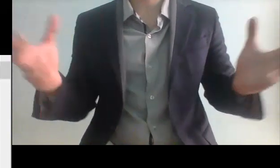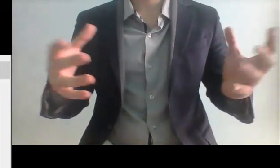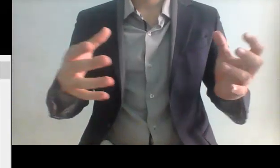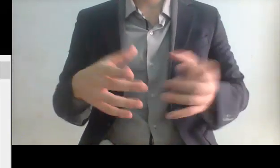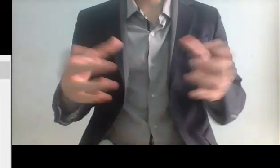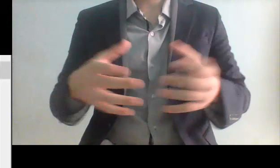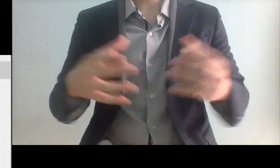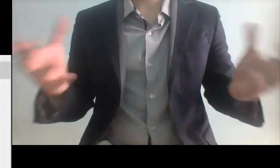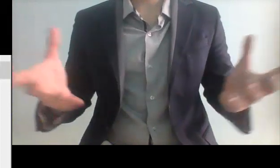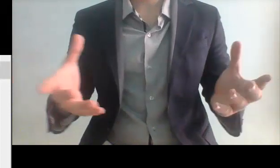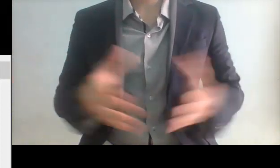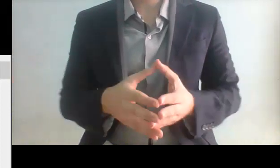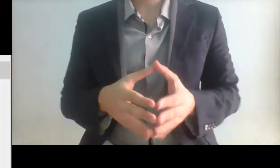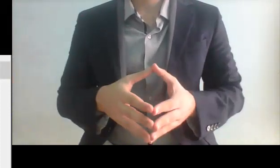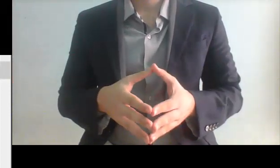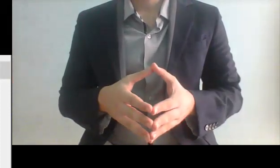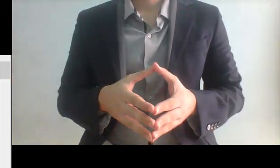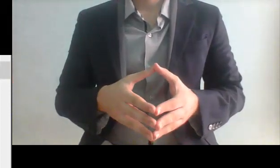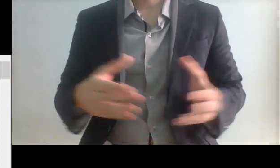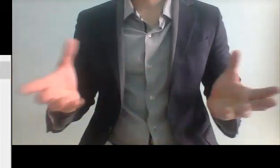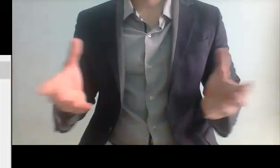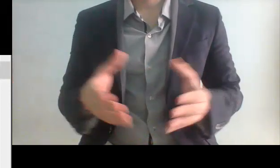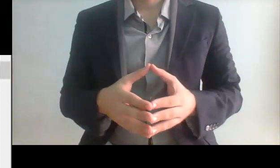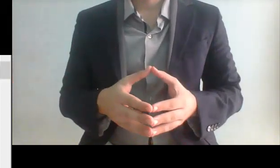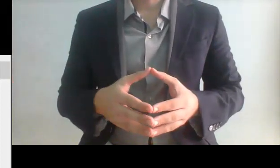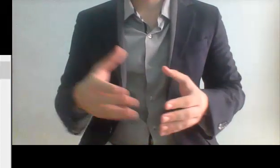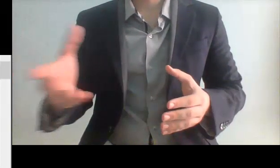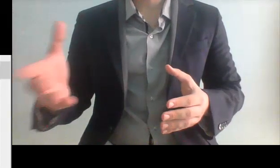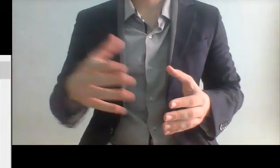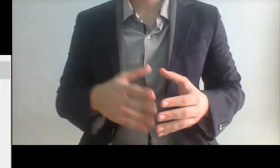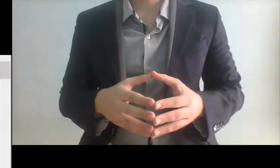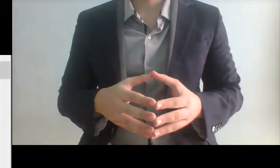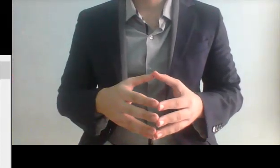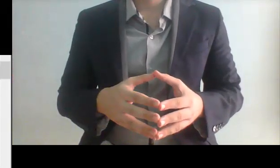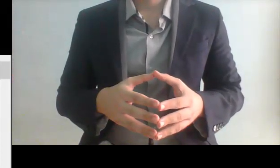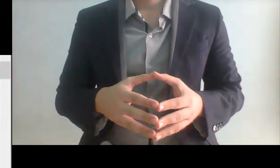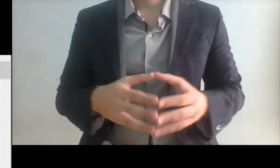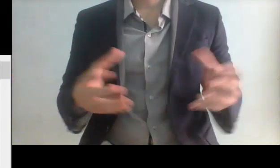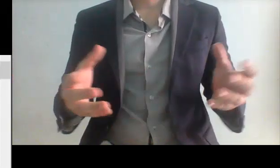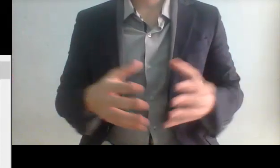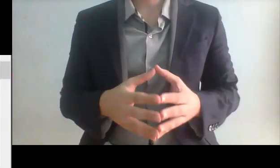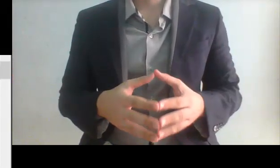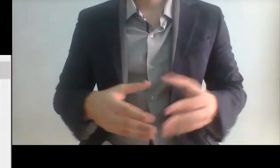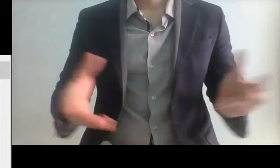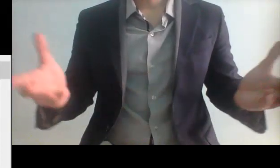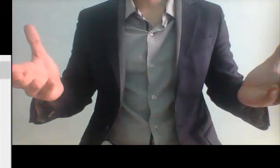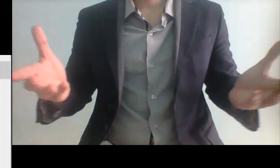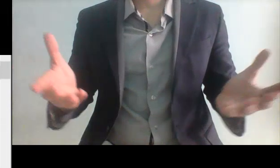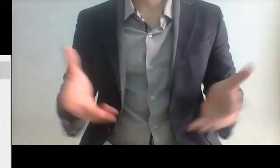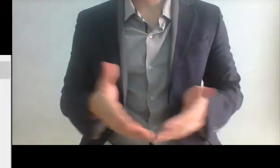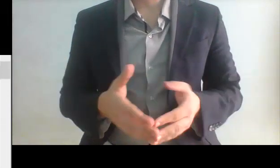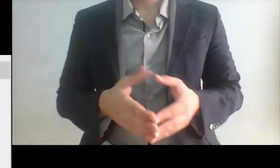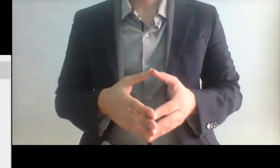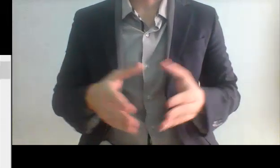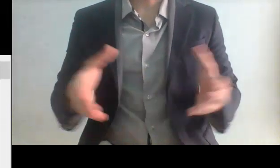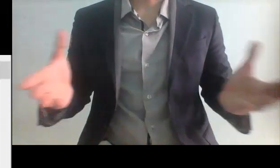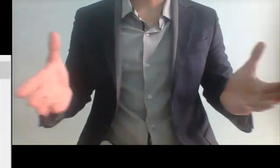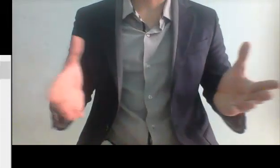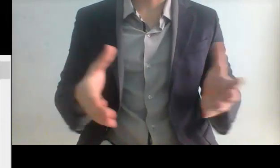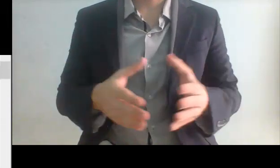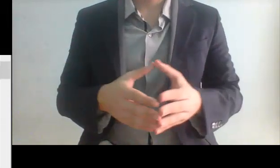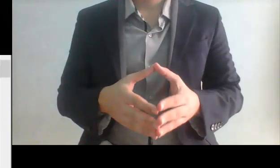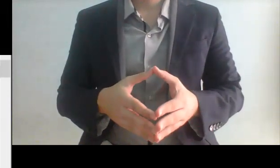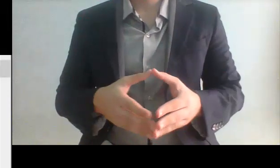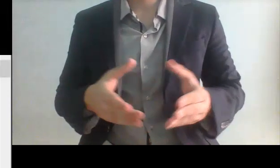intelectuales que se venden por unos millones Krause ahí les pongo el ejemplo ¿qué es lo que hizo? un personaje un